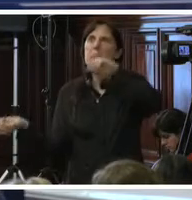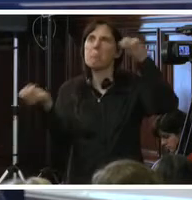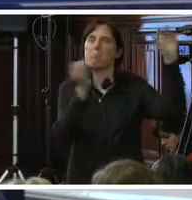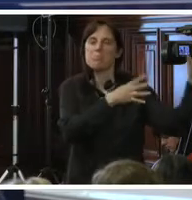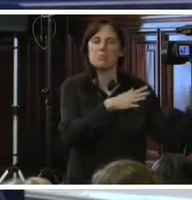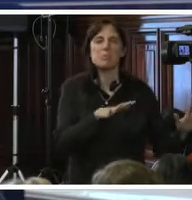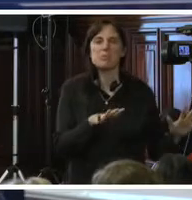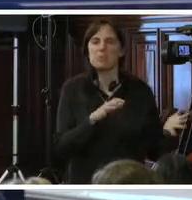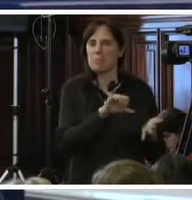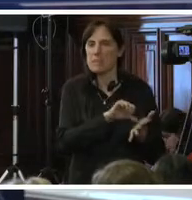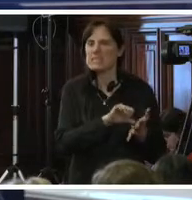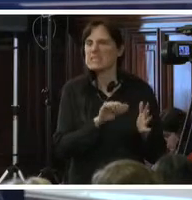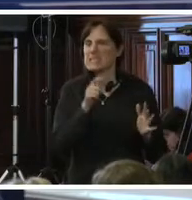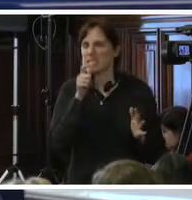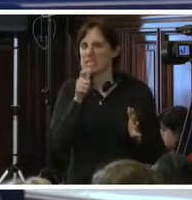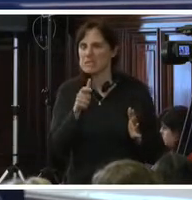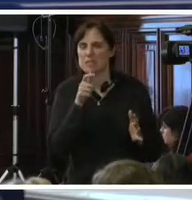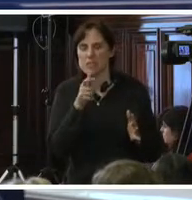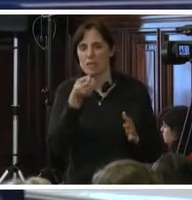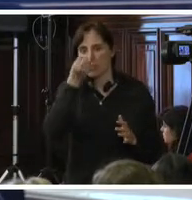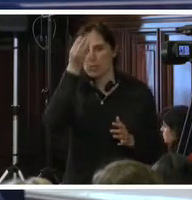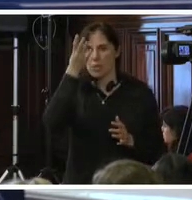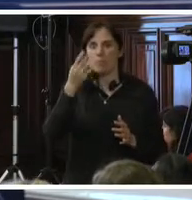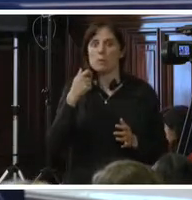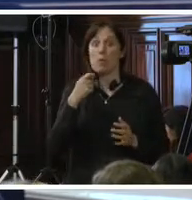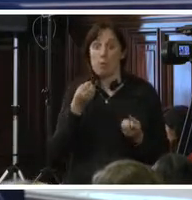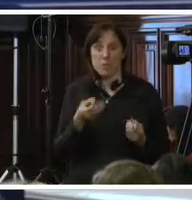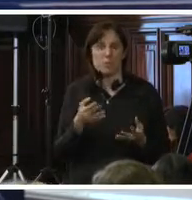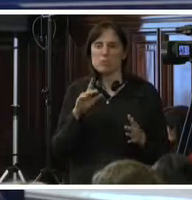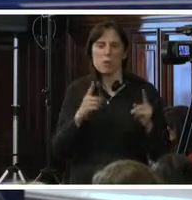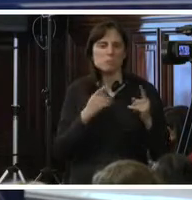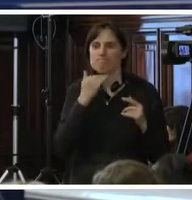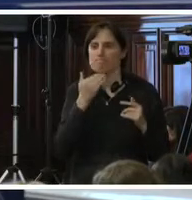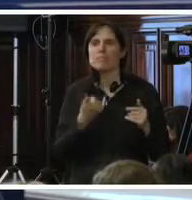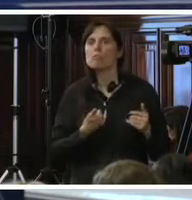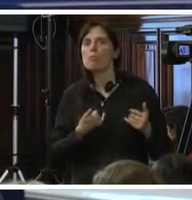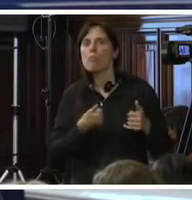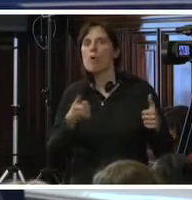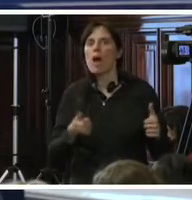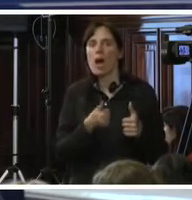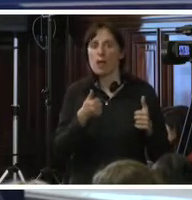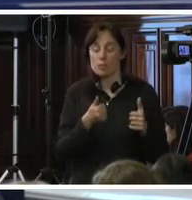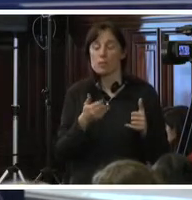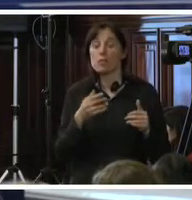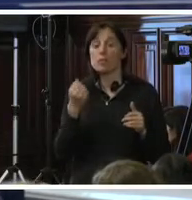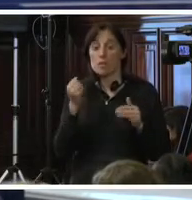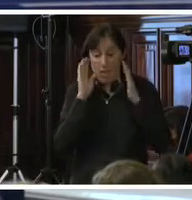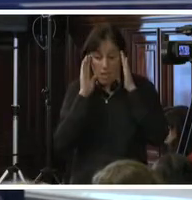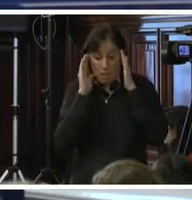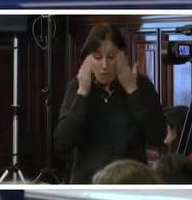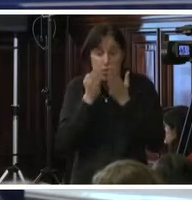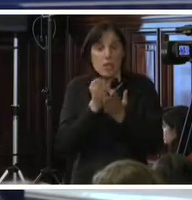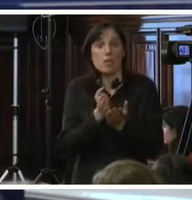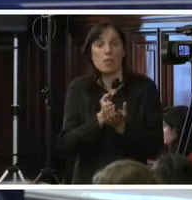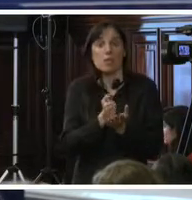impacta en el día a día del enfrentamiento a ese fenómeno tan grave. El enfoque de derechos humanos de la trata de